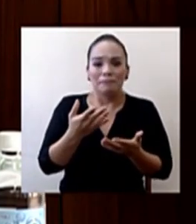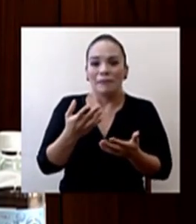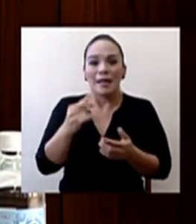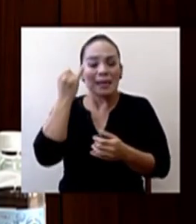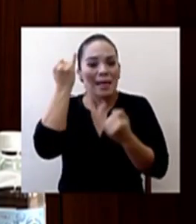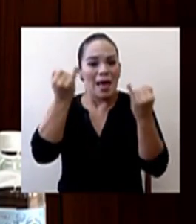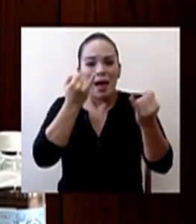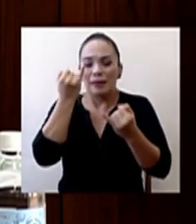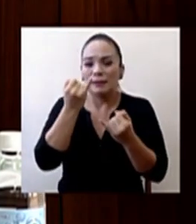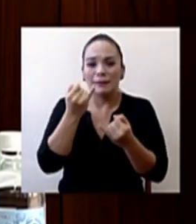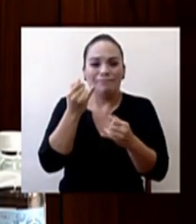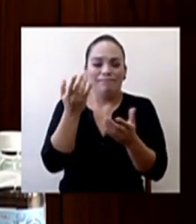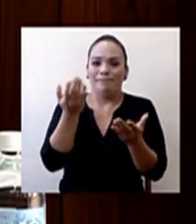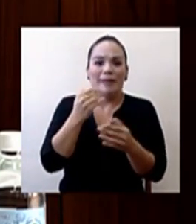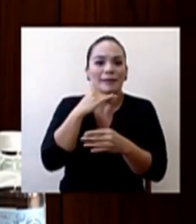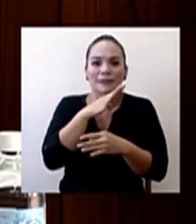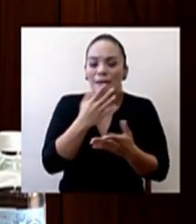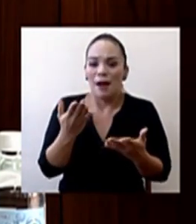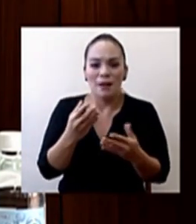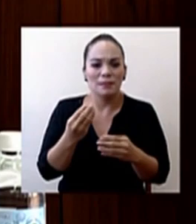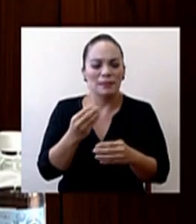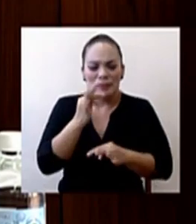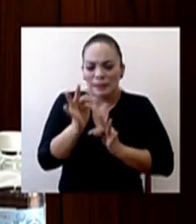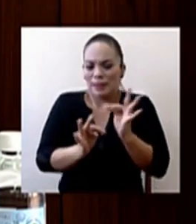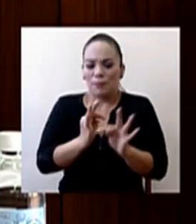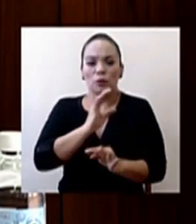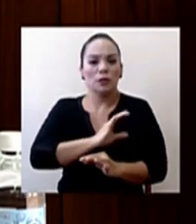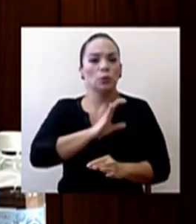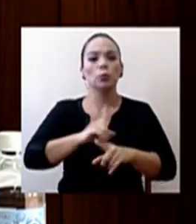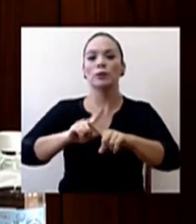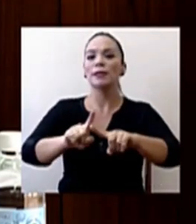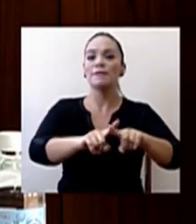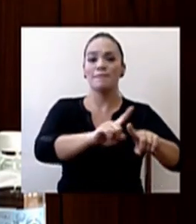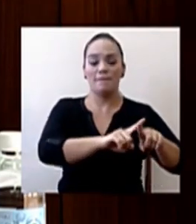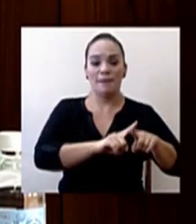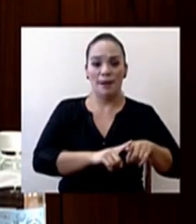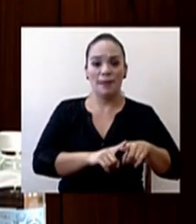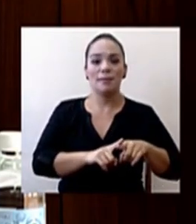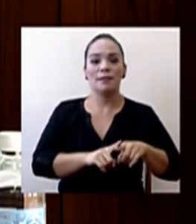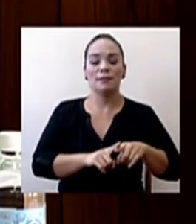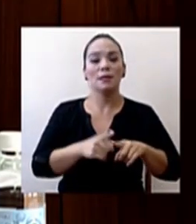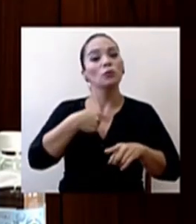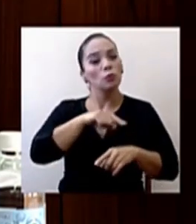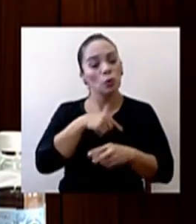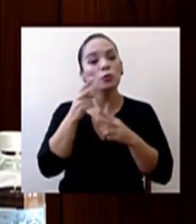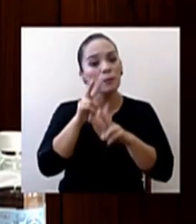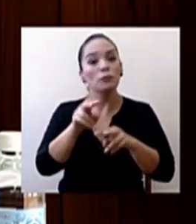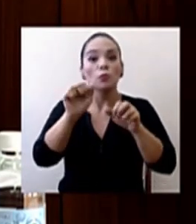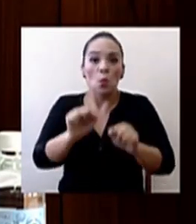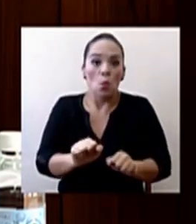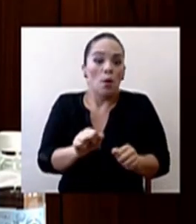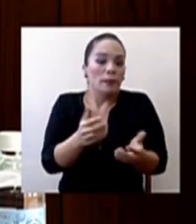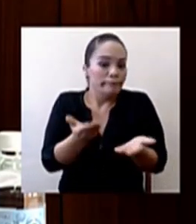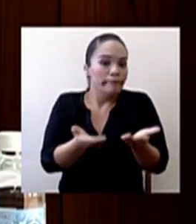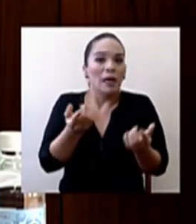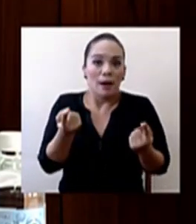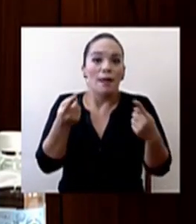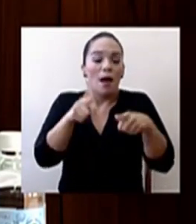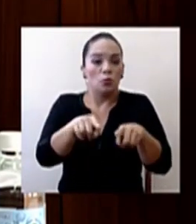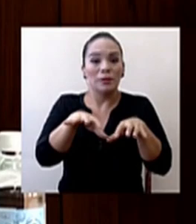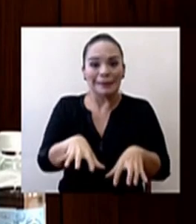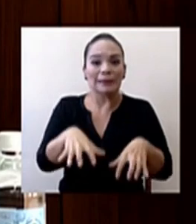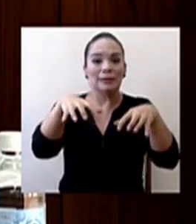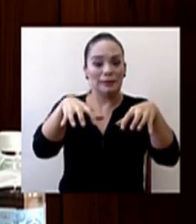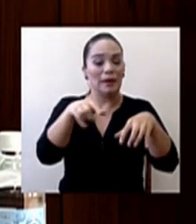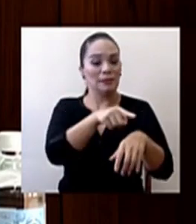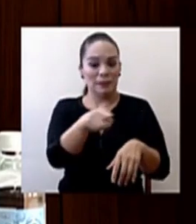irracionales y todo tipo de conductas que vemos que podrían ser causa del estrés que